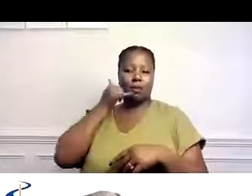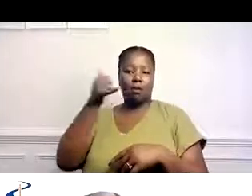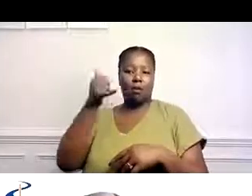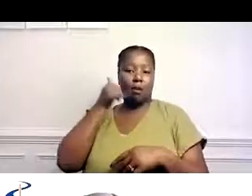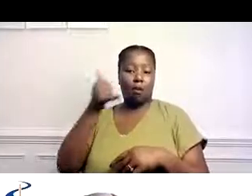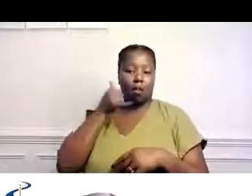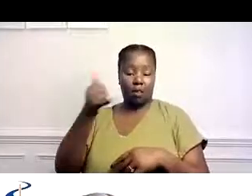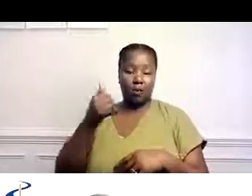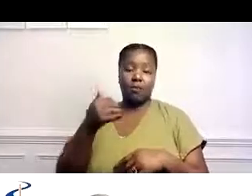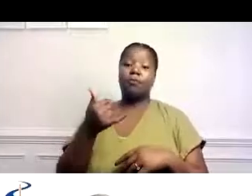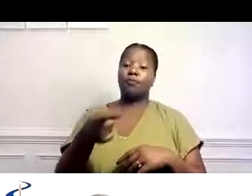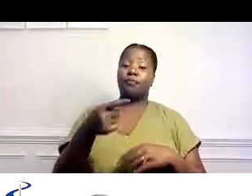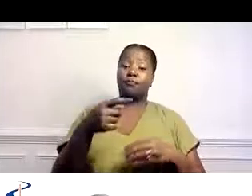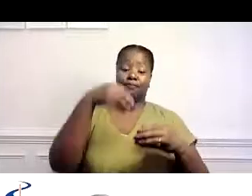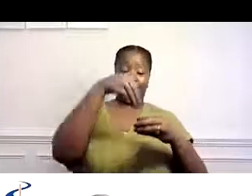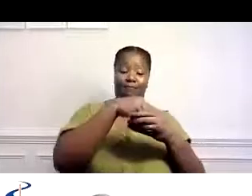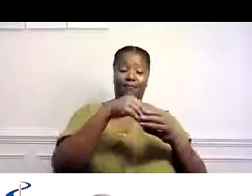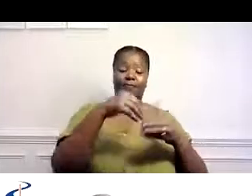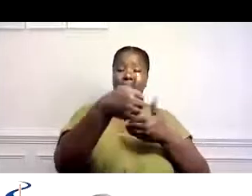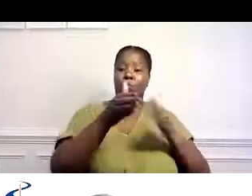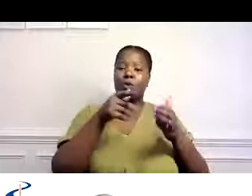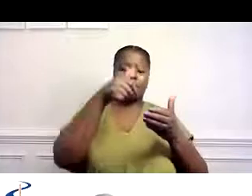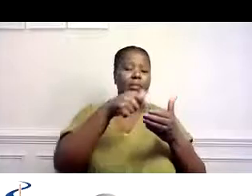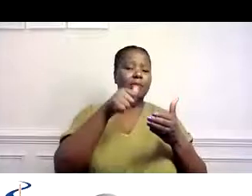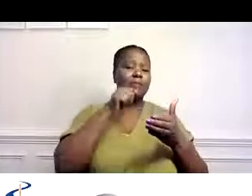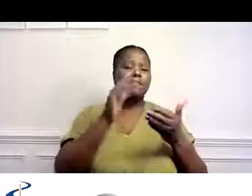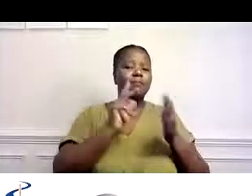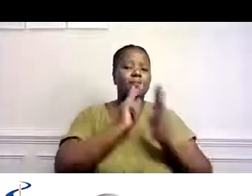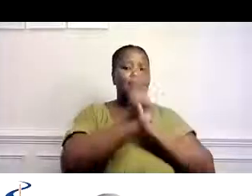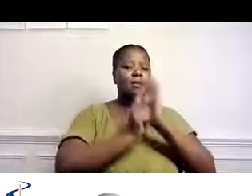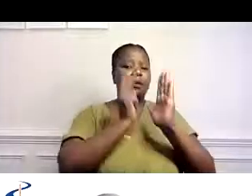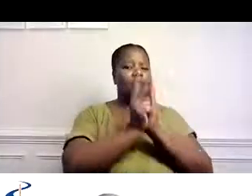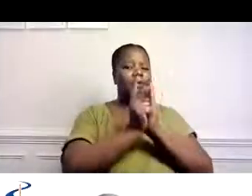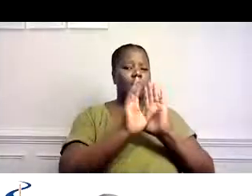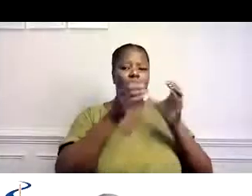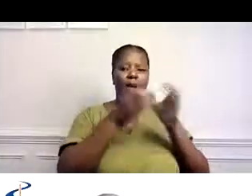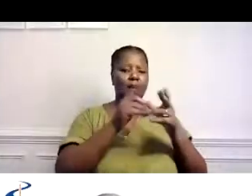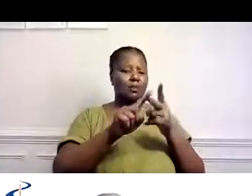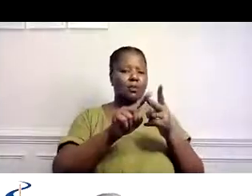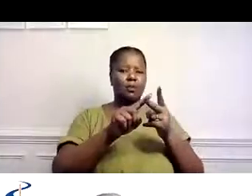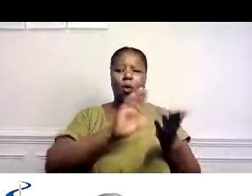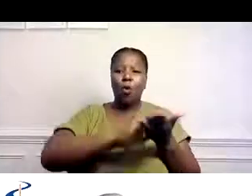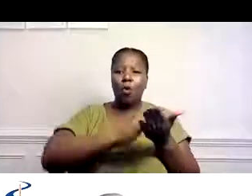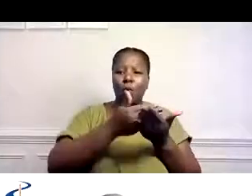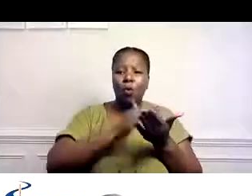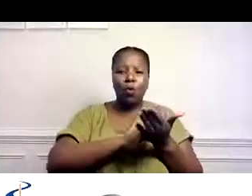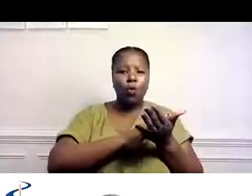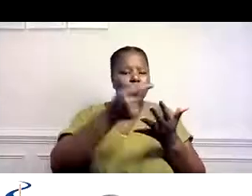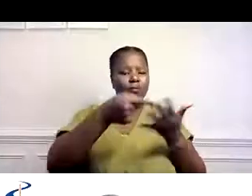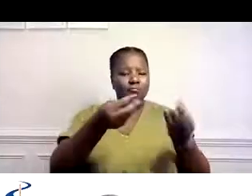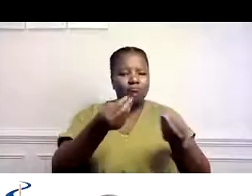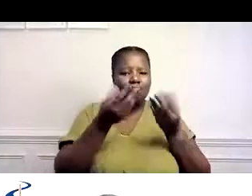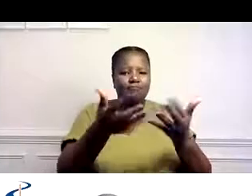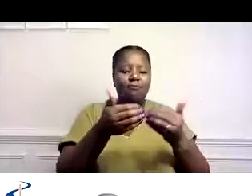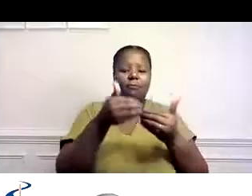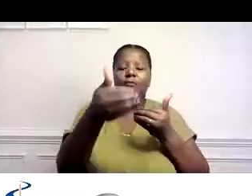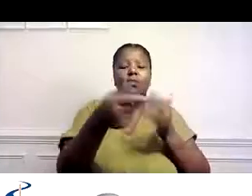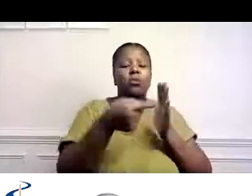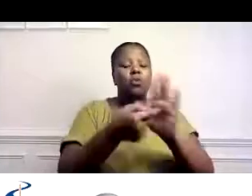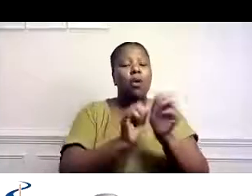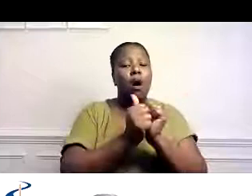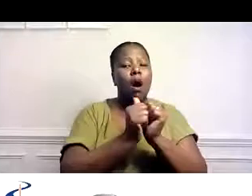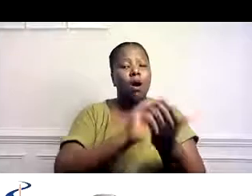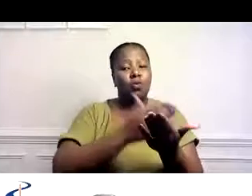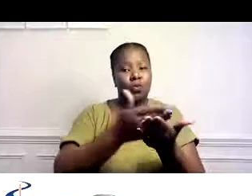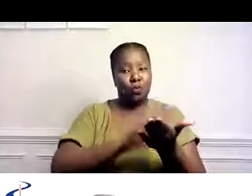por llamadas. El material en el paquete por lo general incluye guías para clases de cocina o hasta sufrimientos para